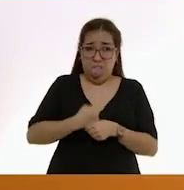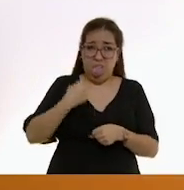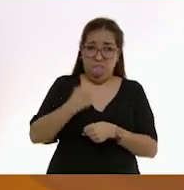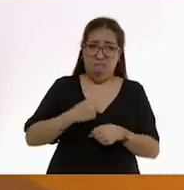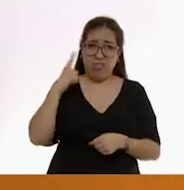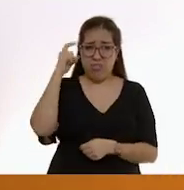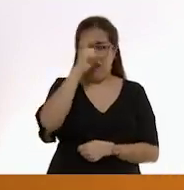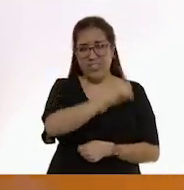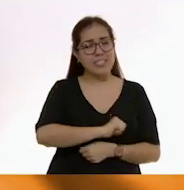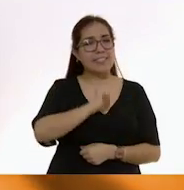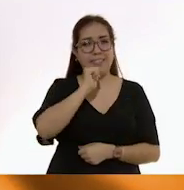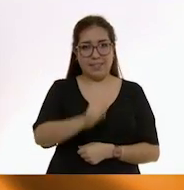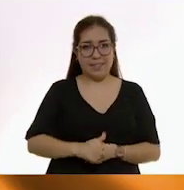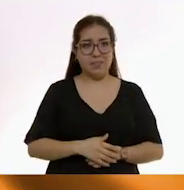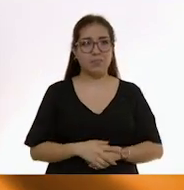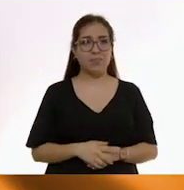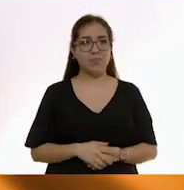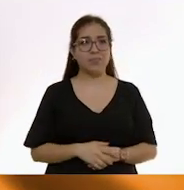de cabeza.